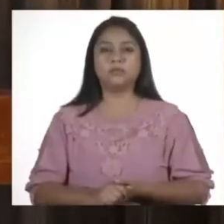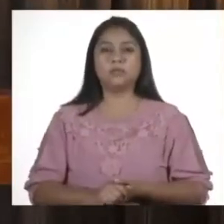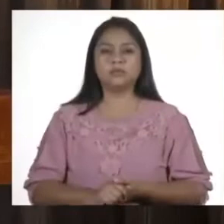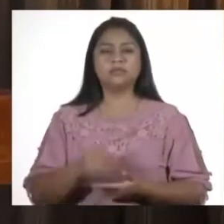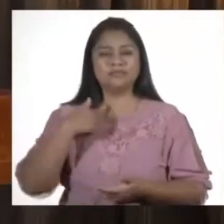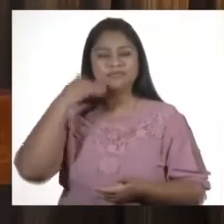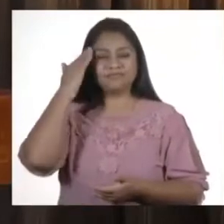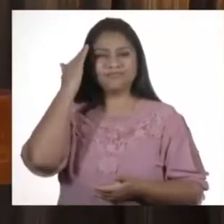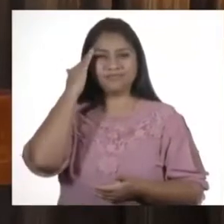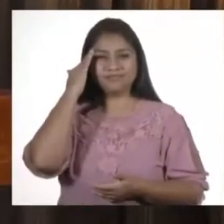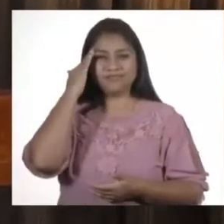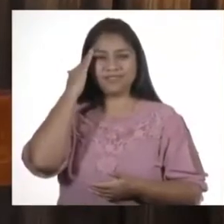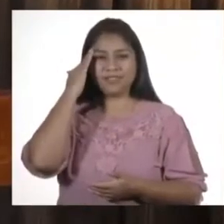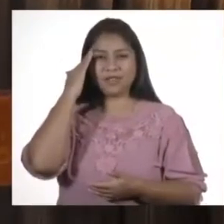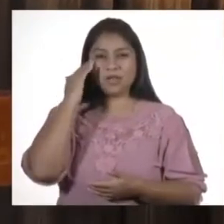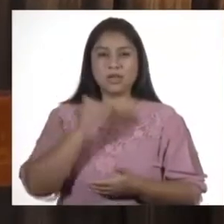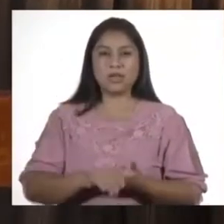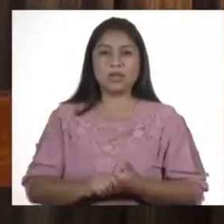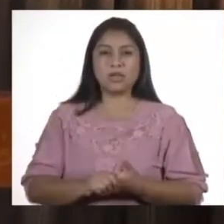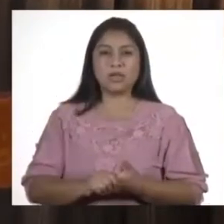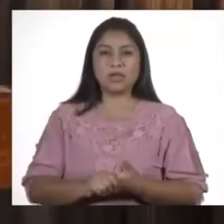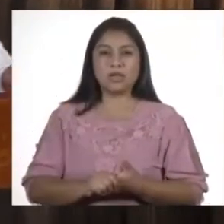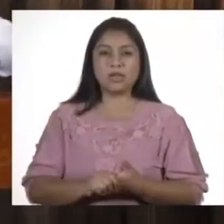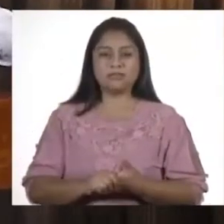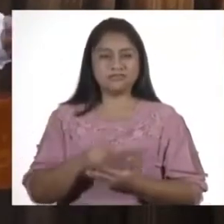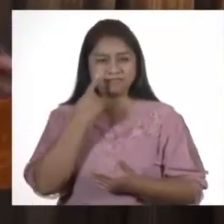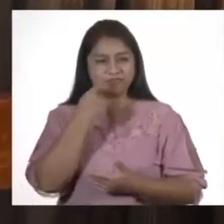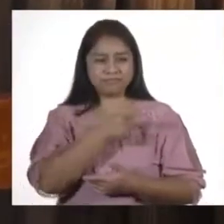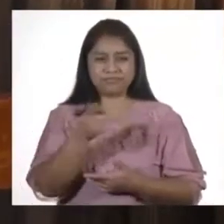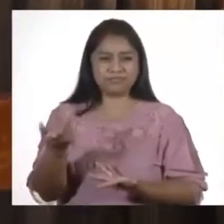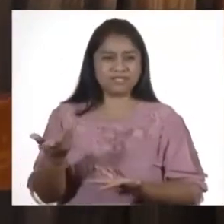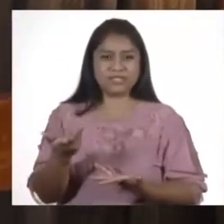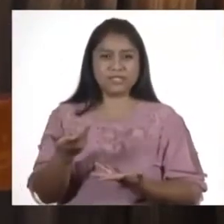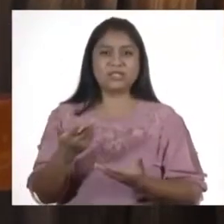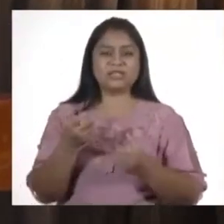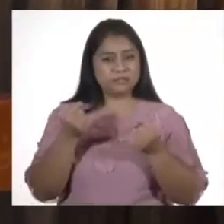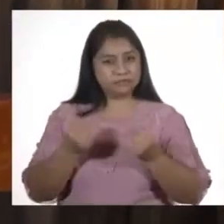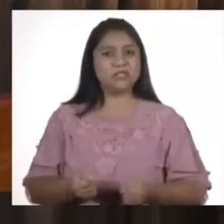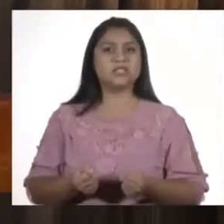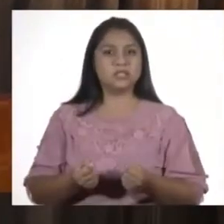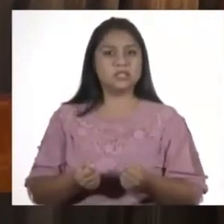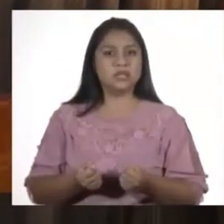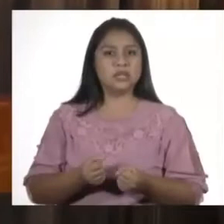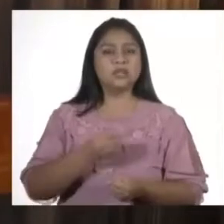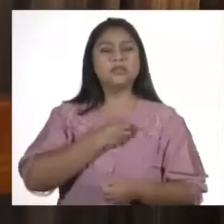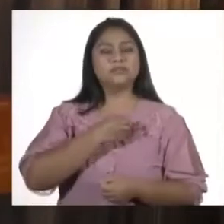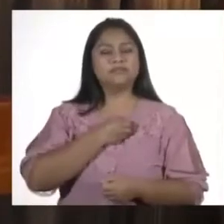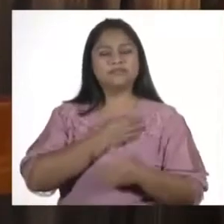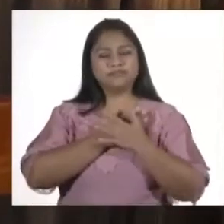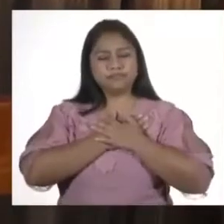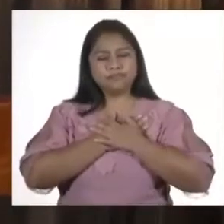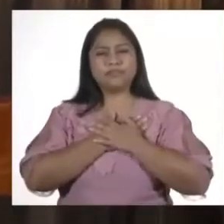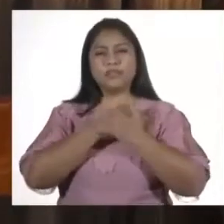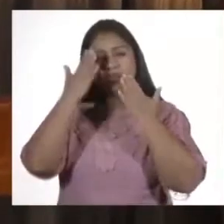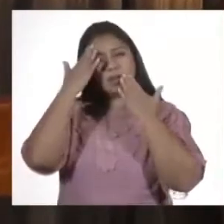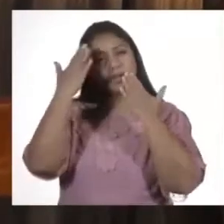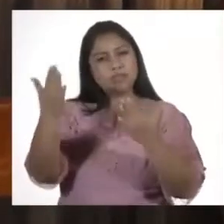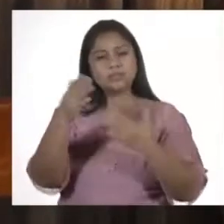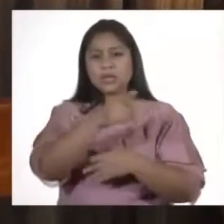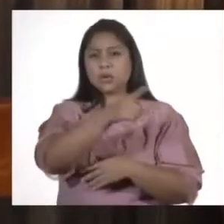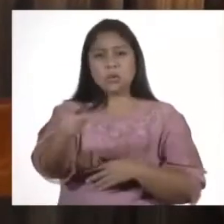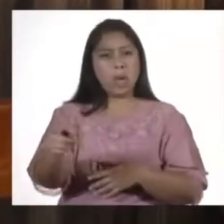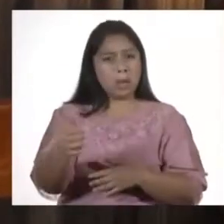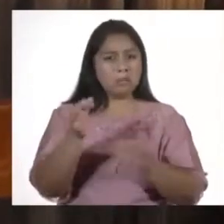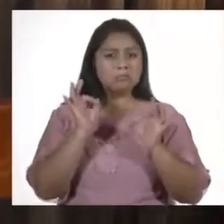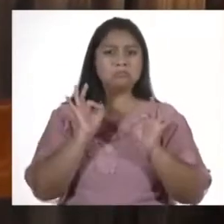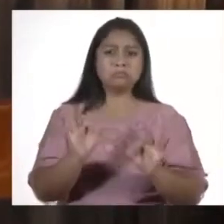yo sé que las cosas nos parecen difíciles a todos. Quiero agradecer profundamente lo bien